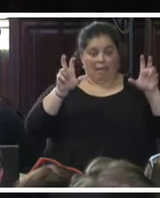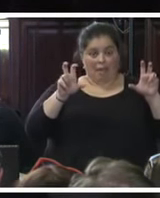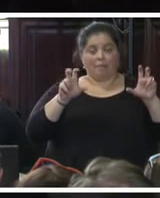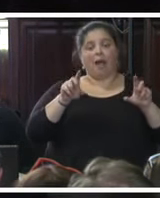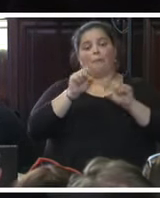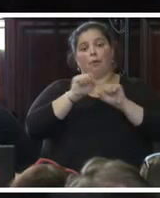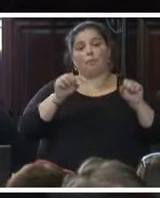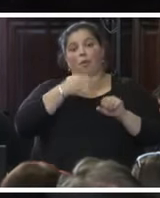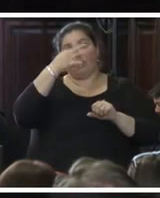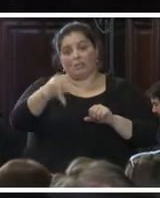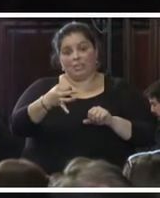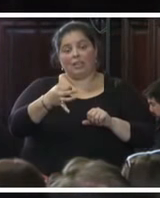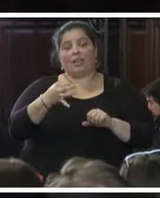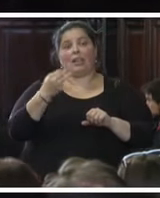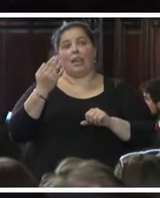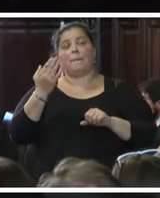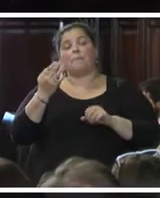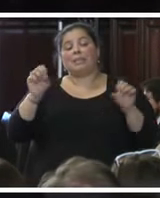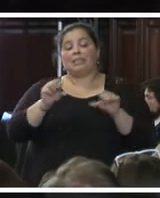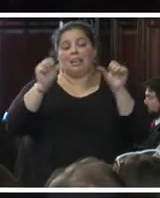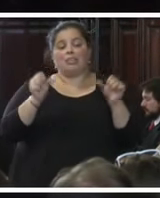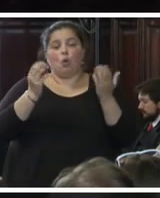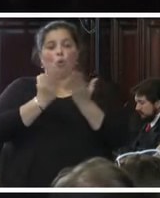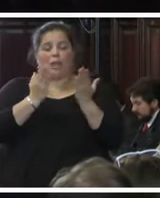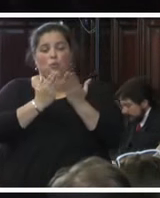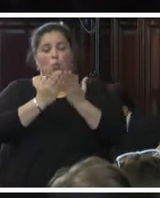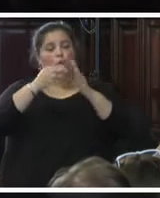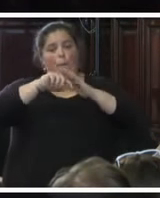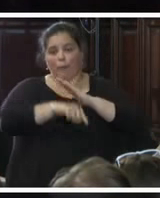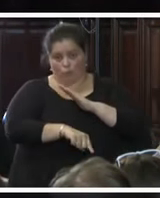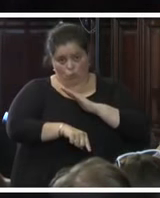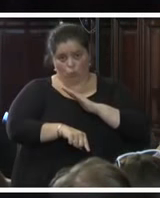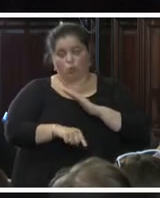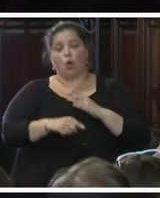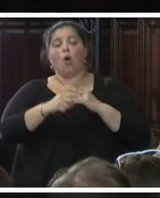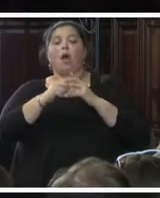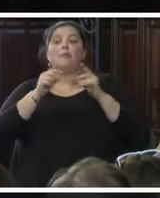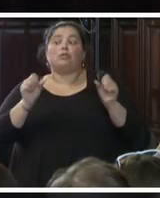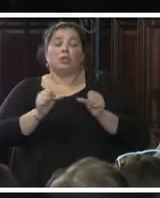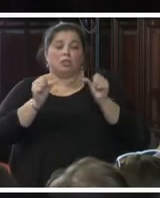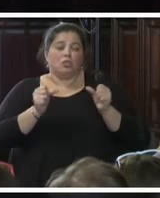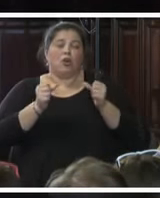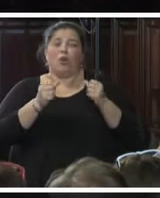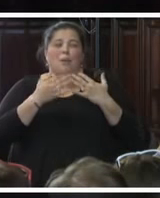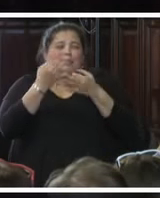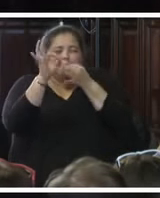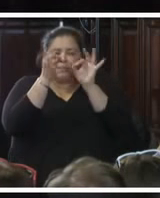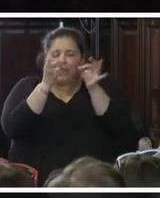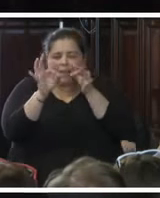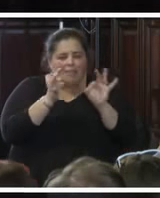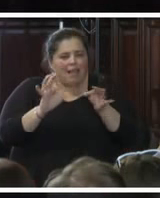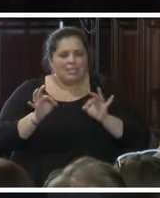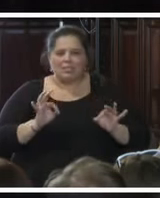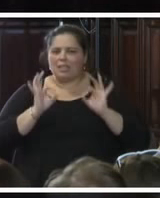no responsabilidades, pero que merita un estudio profundo, hemos procurado ser lo más exhaustivos posible, no dejar ningún aspecto sin